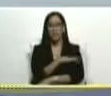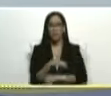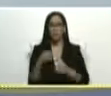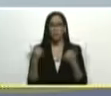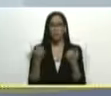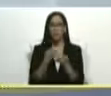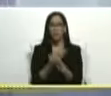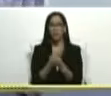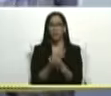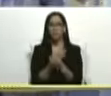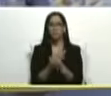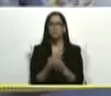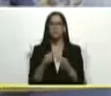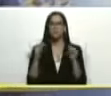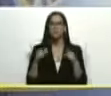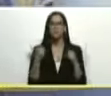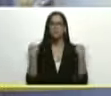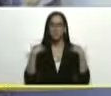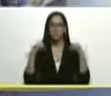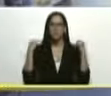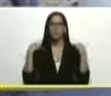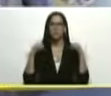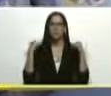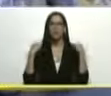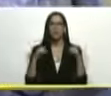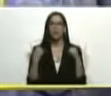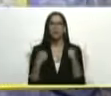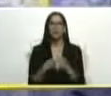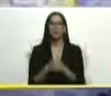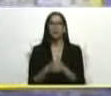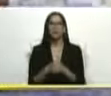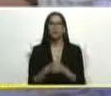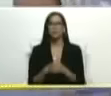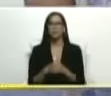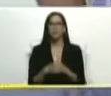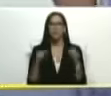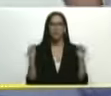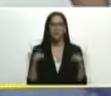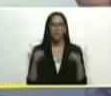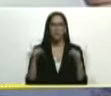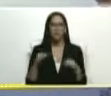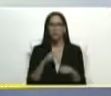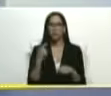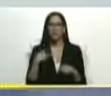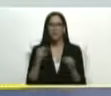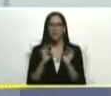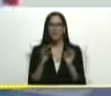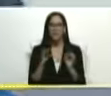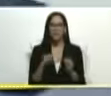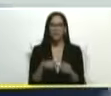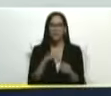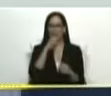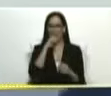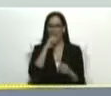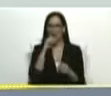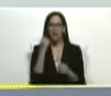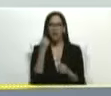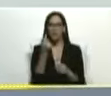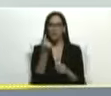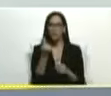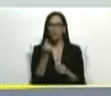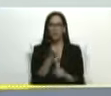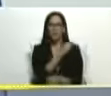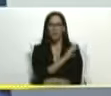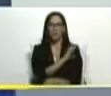precisamente la rehabilitación se le va a con todo juguete mi presidente esto aquí no tiene nada que envidiar a ninguna clínica esto quedó